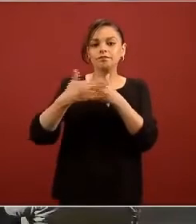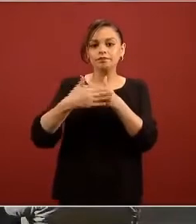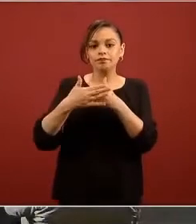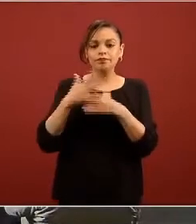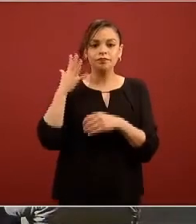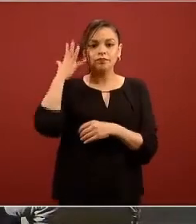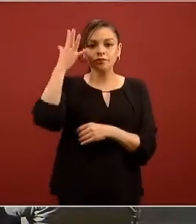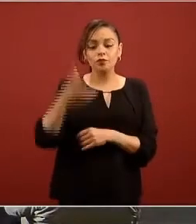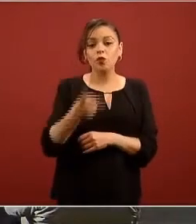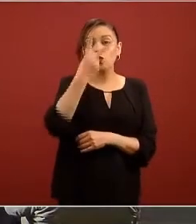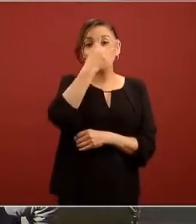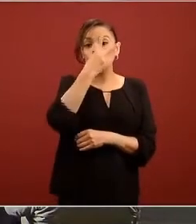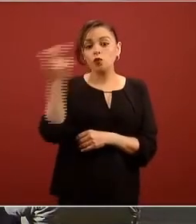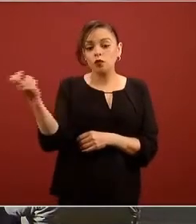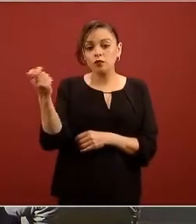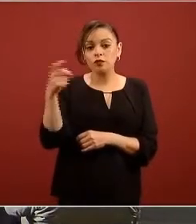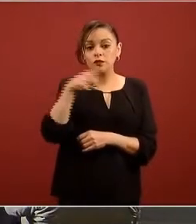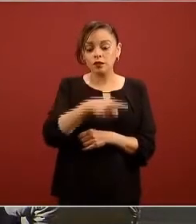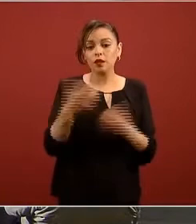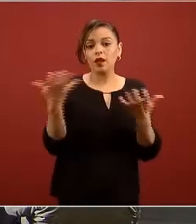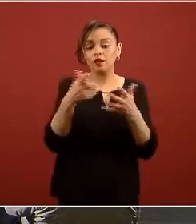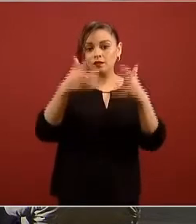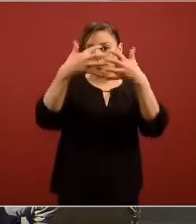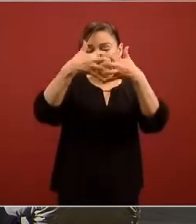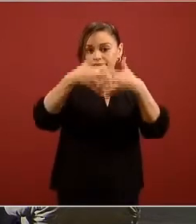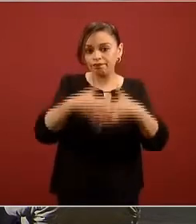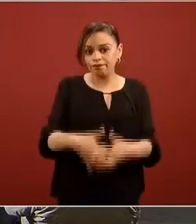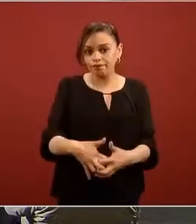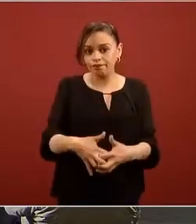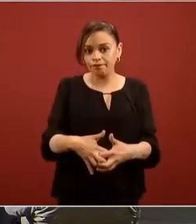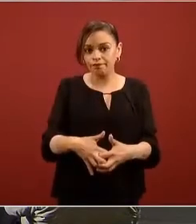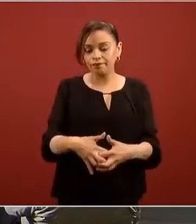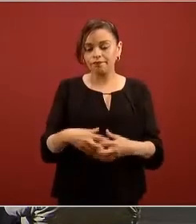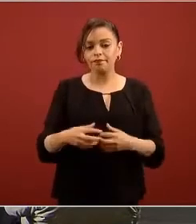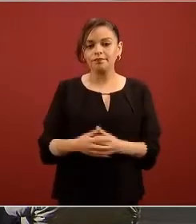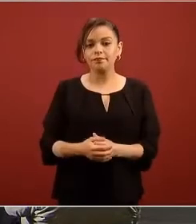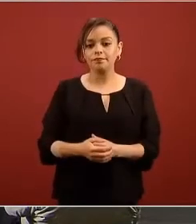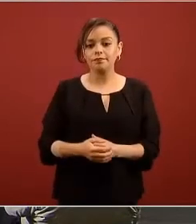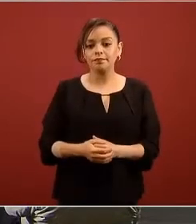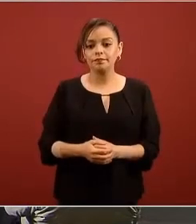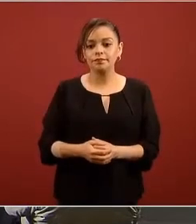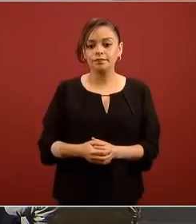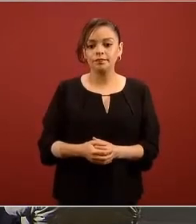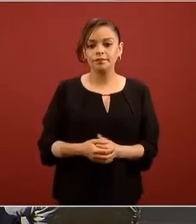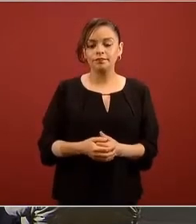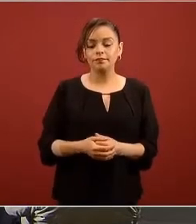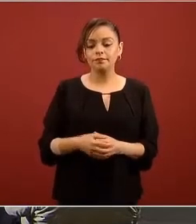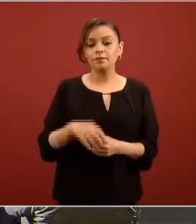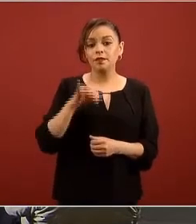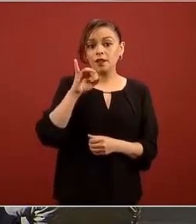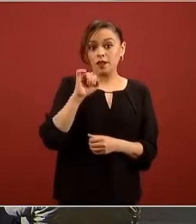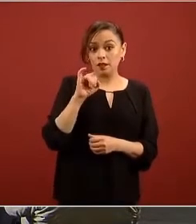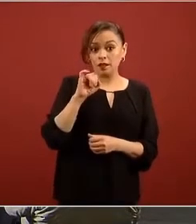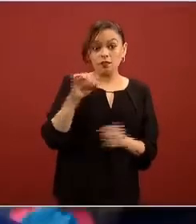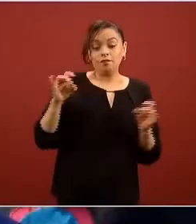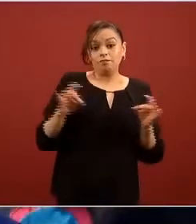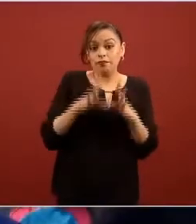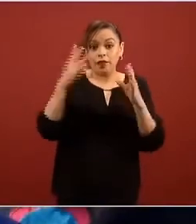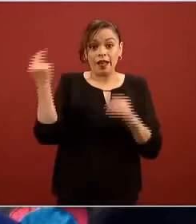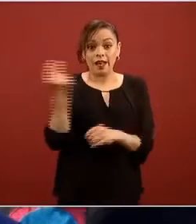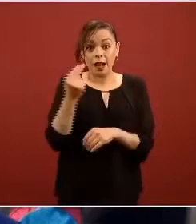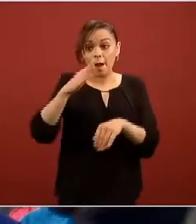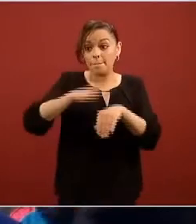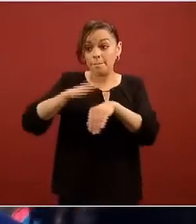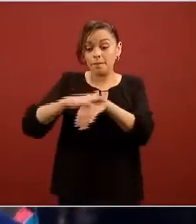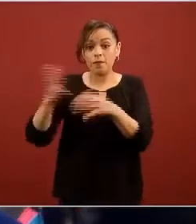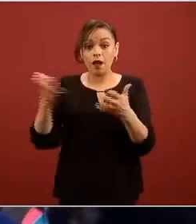el 15 de mayo en este caso 500 equipos la capacidad de ensamblaje si eventualmente se necesita más una vez que